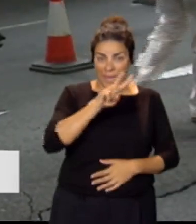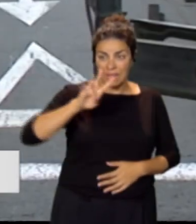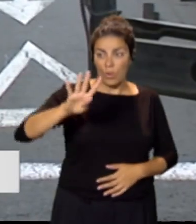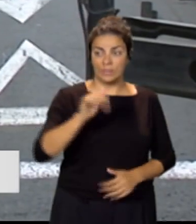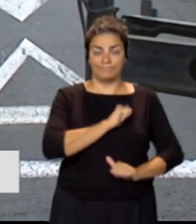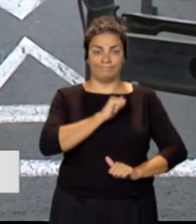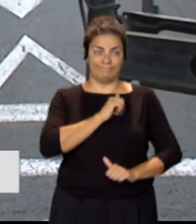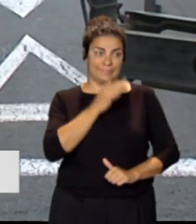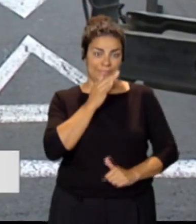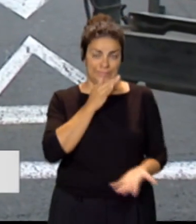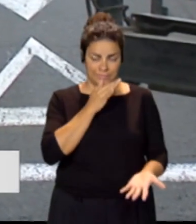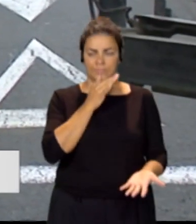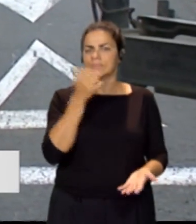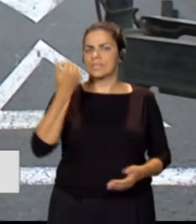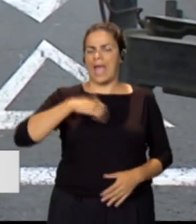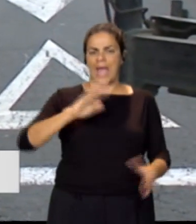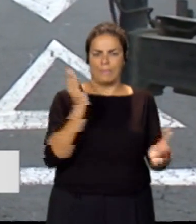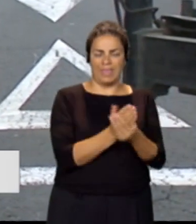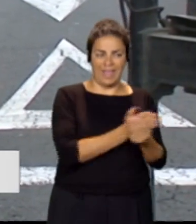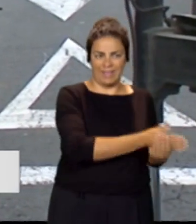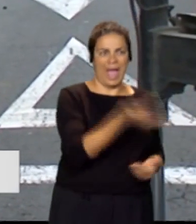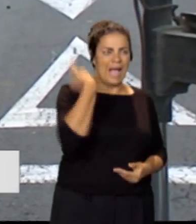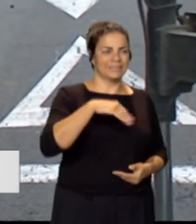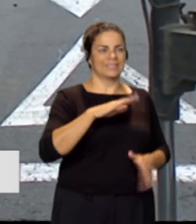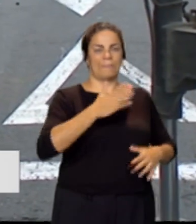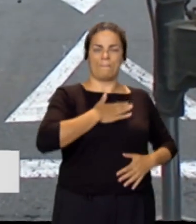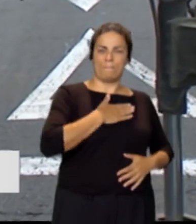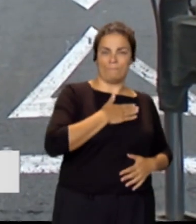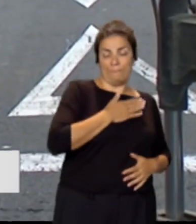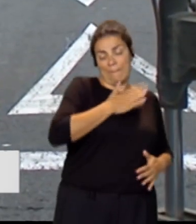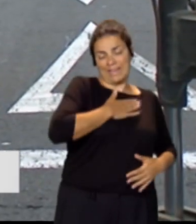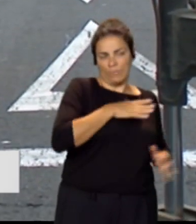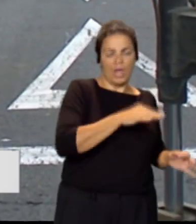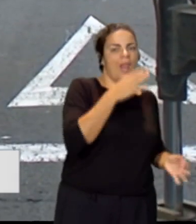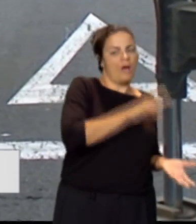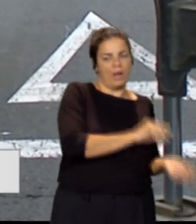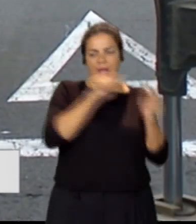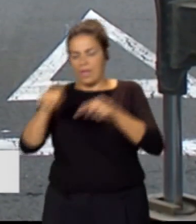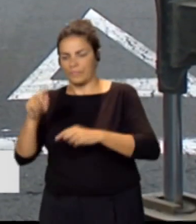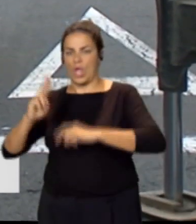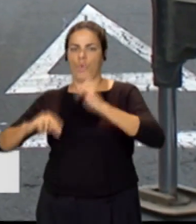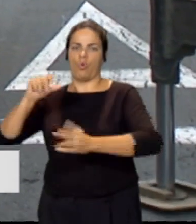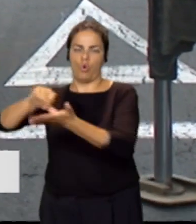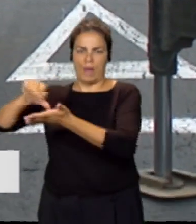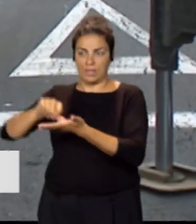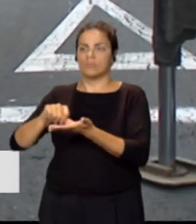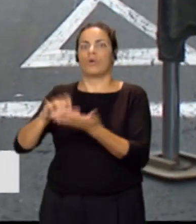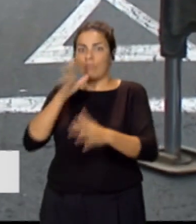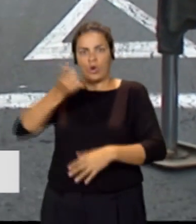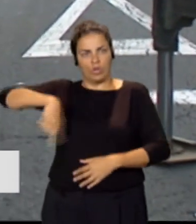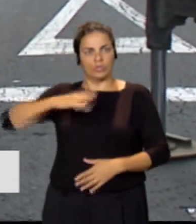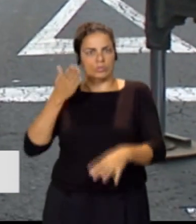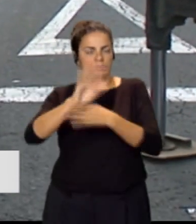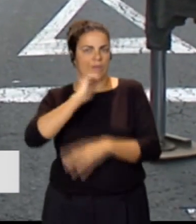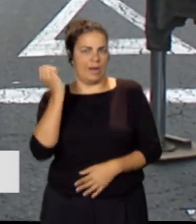Ha pasado el expediente de patrimonial a urbanismo, después de haber puesto una reclamación. Solo queremos que nos paguen